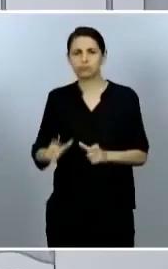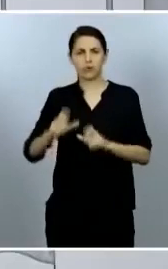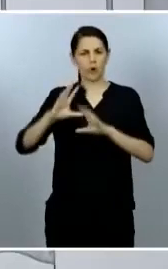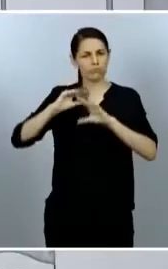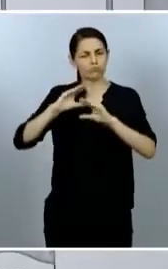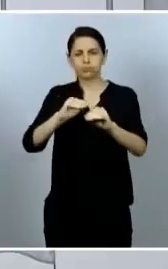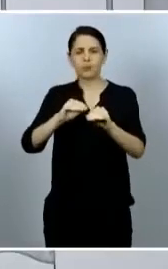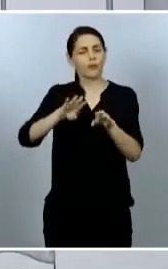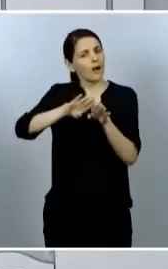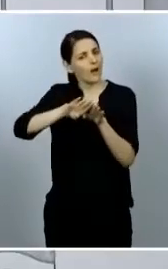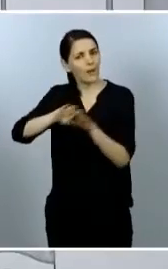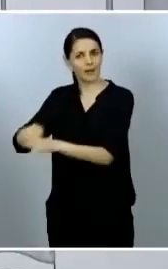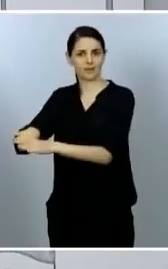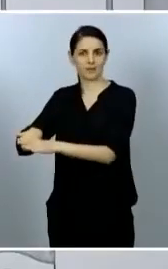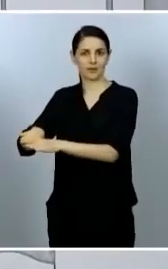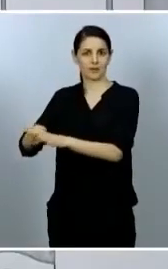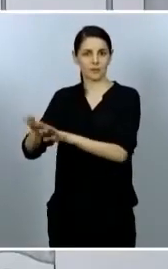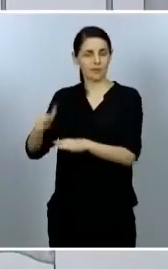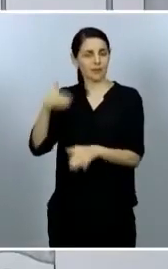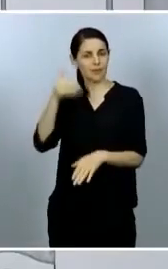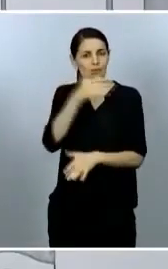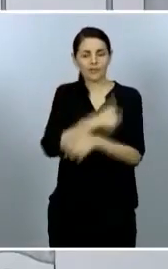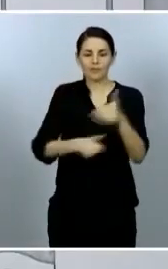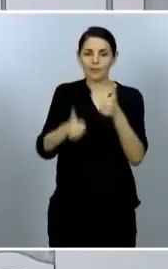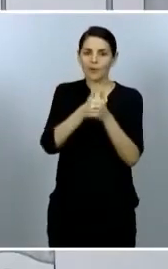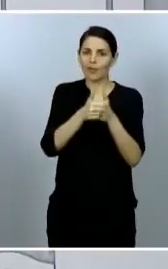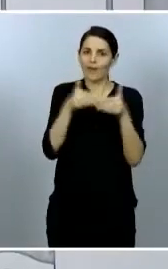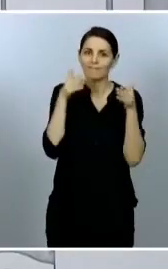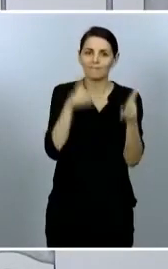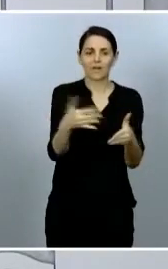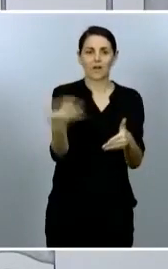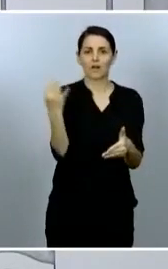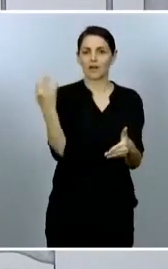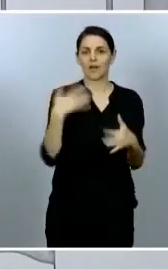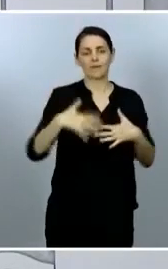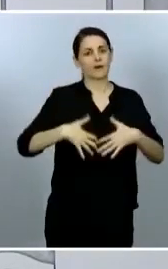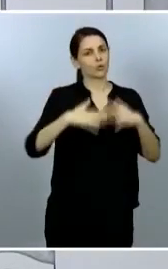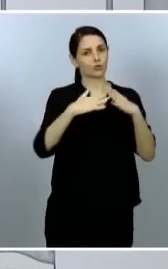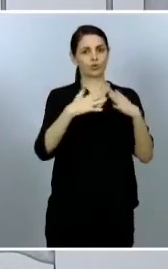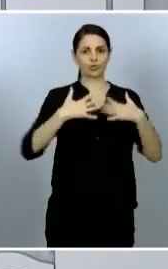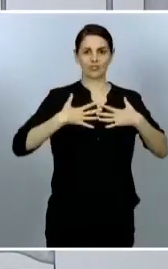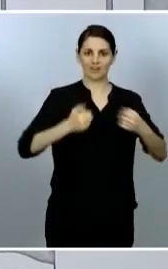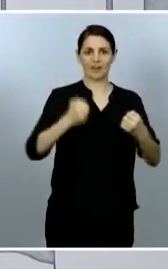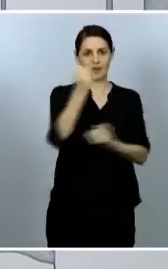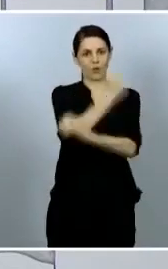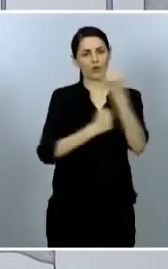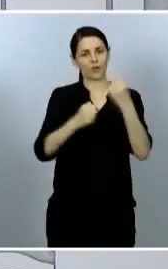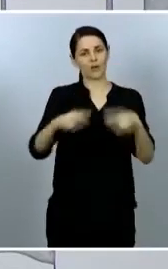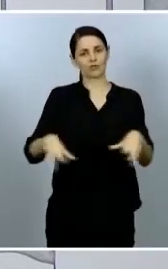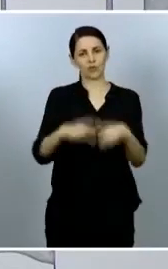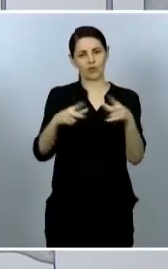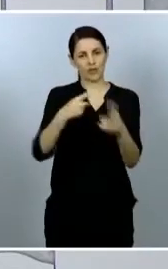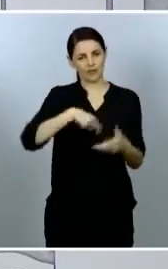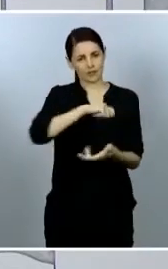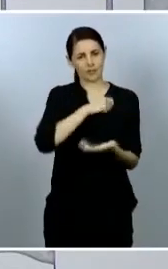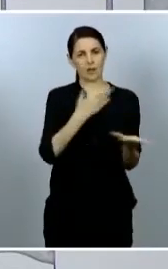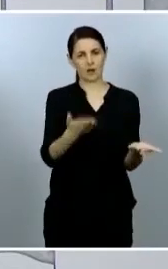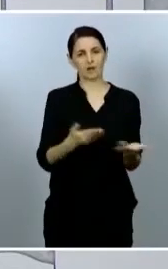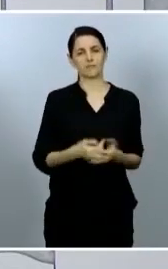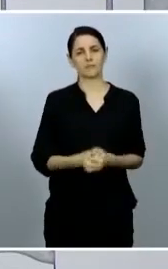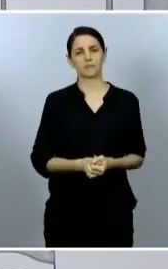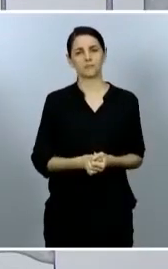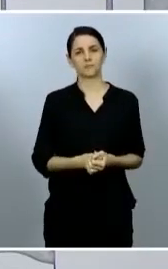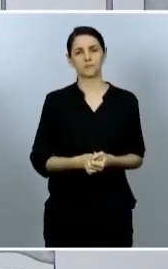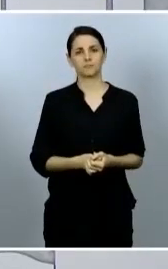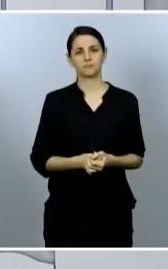realmente preocupa y urge, la reconstrucción sanitaria, económica y social de nuestro país. En este